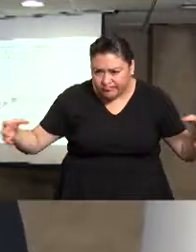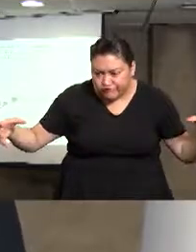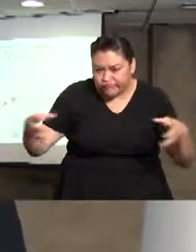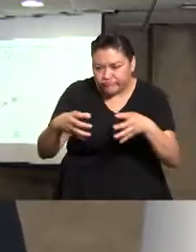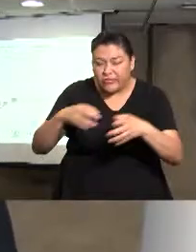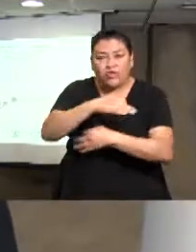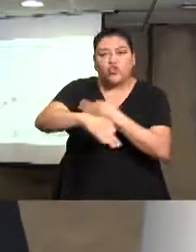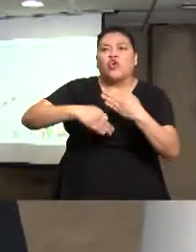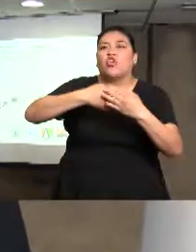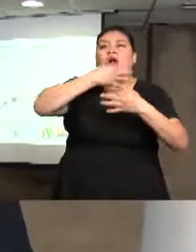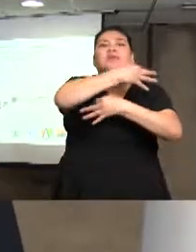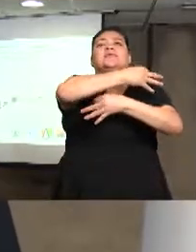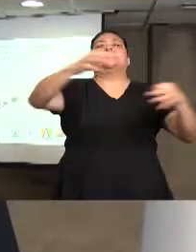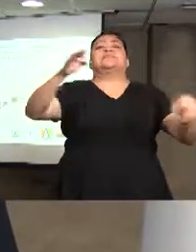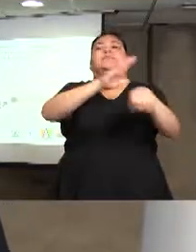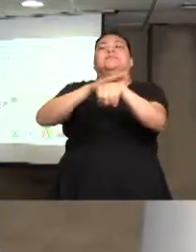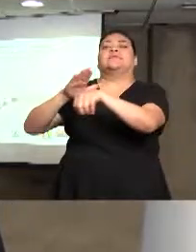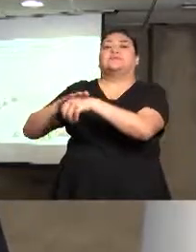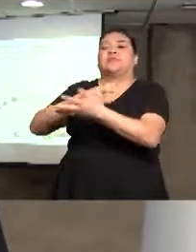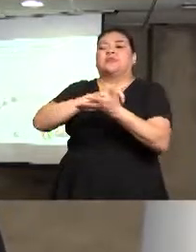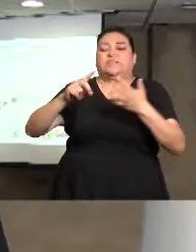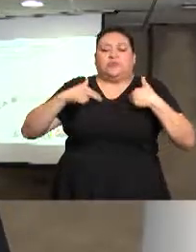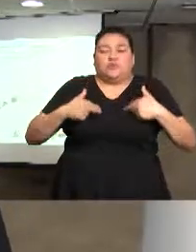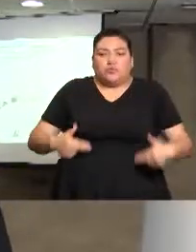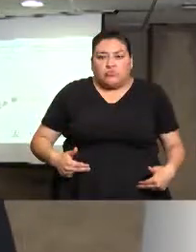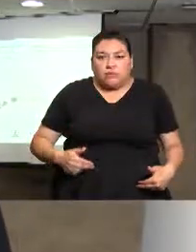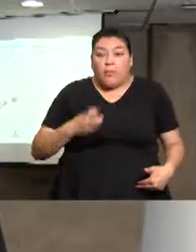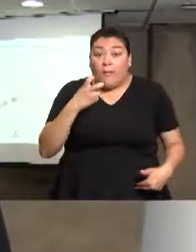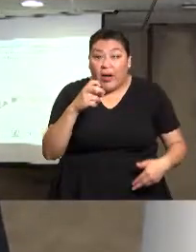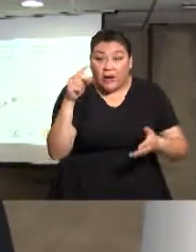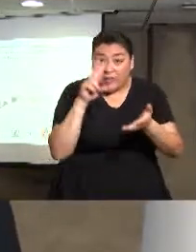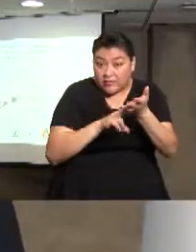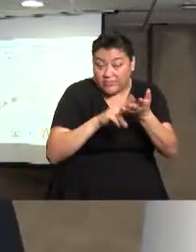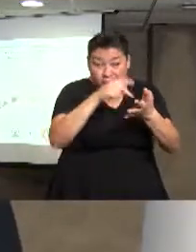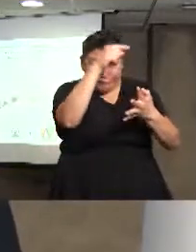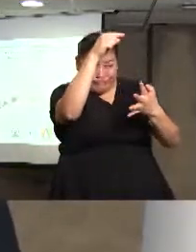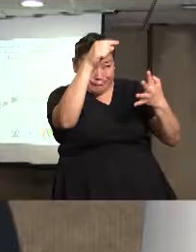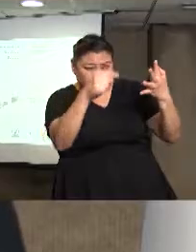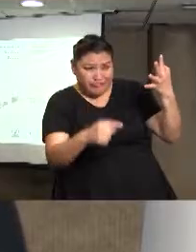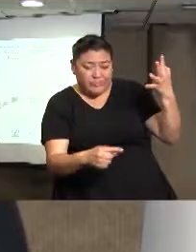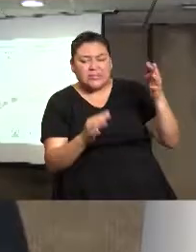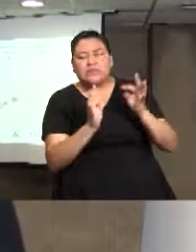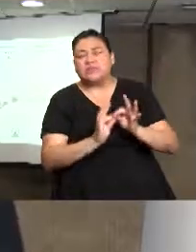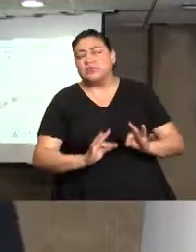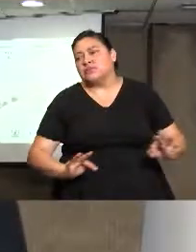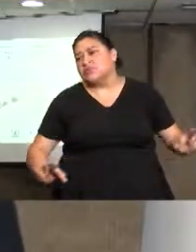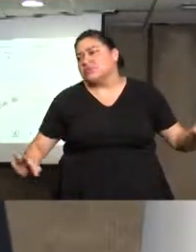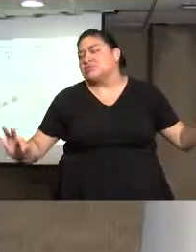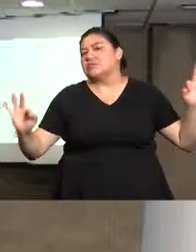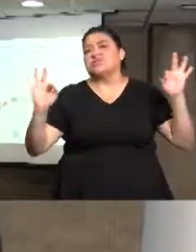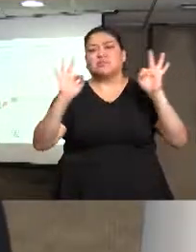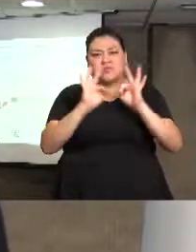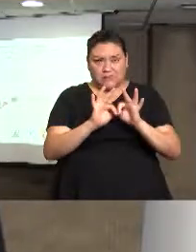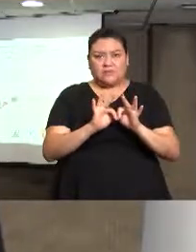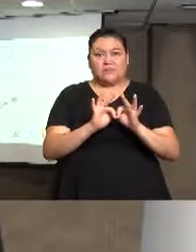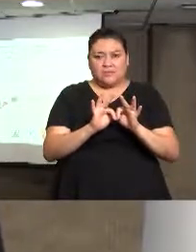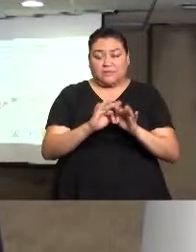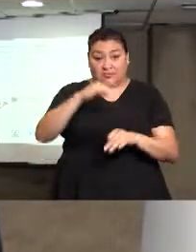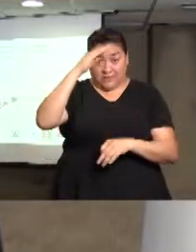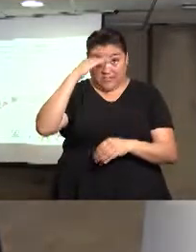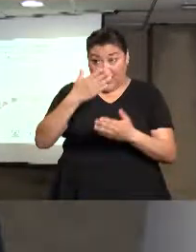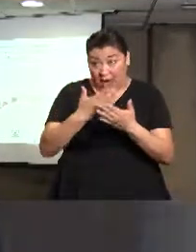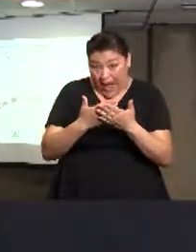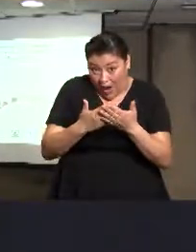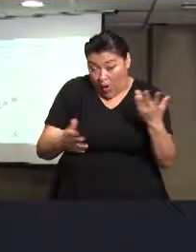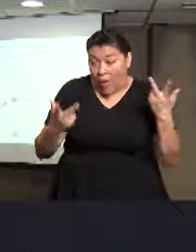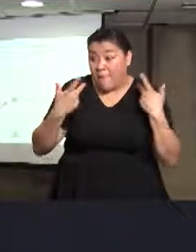una voz decir los derechos humanos valen, importan, especialmente en esto de trata y lo que Yuriria y su equipo están haciendo